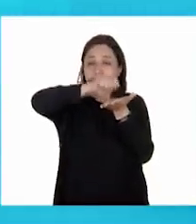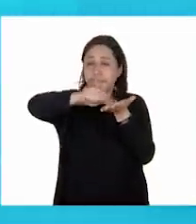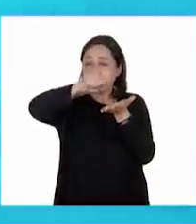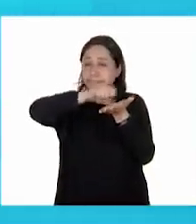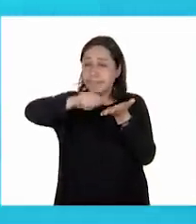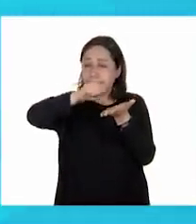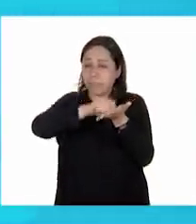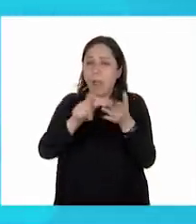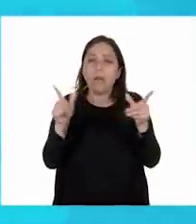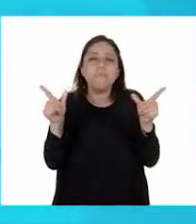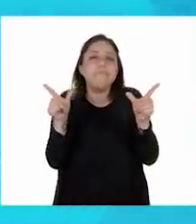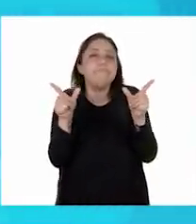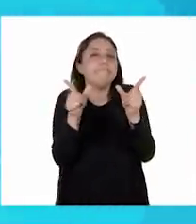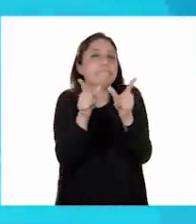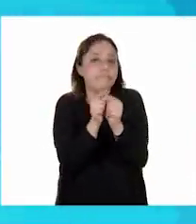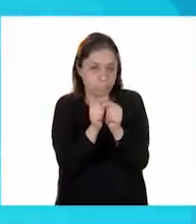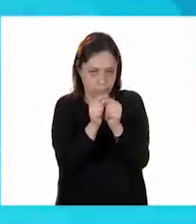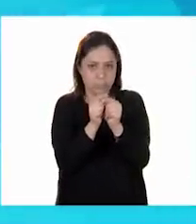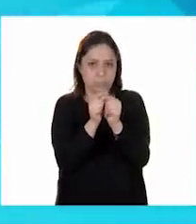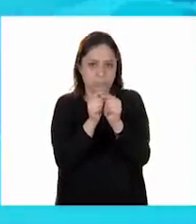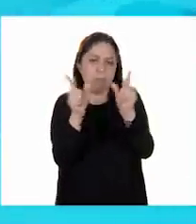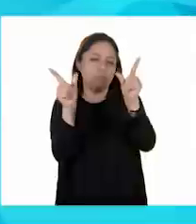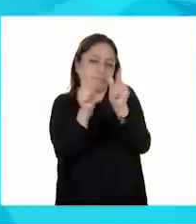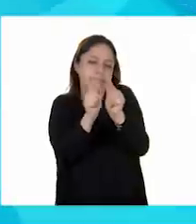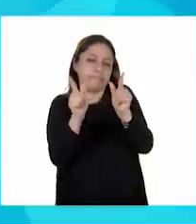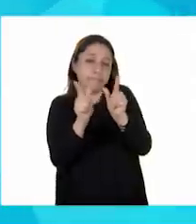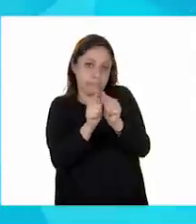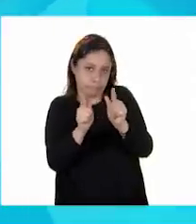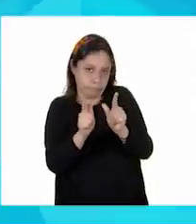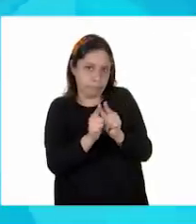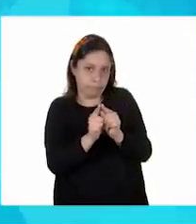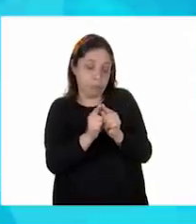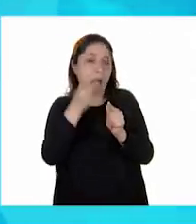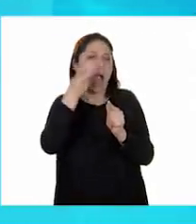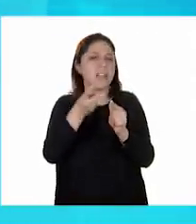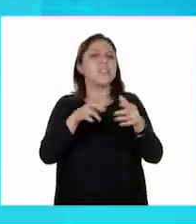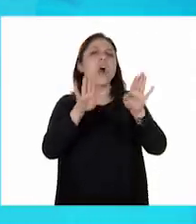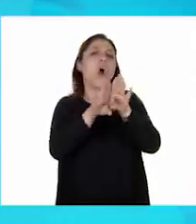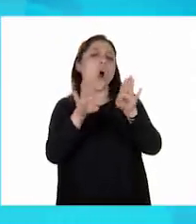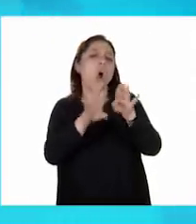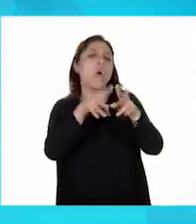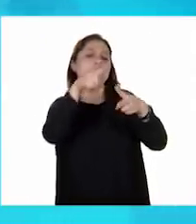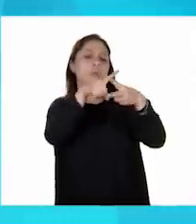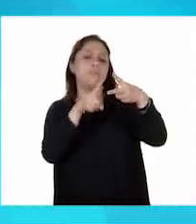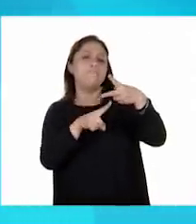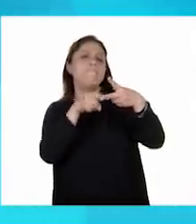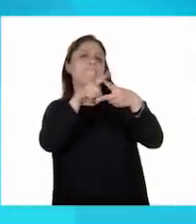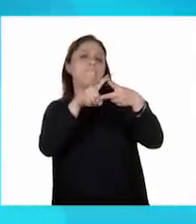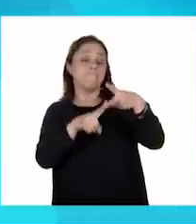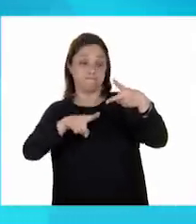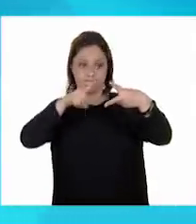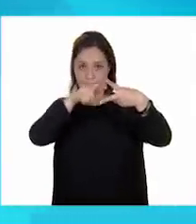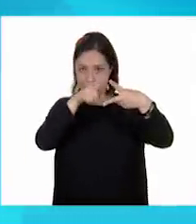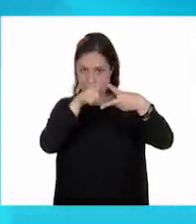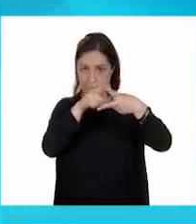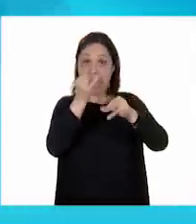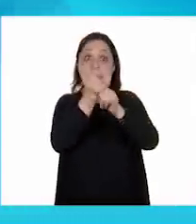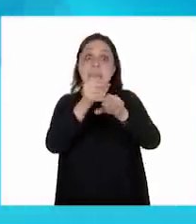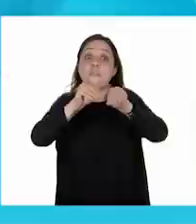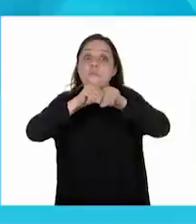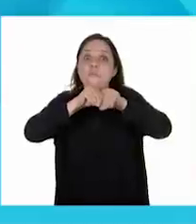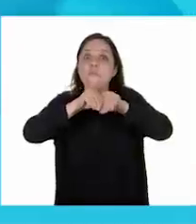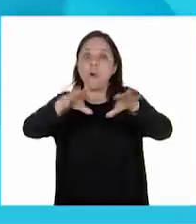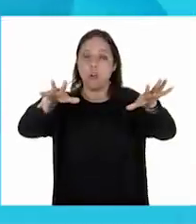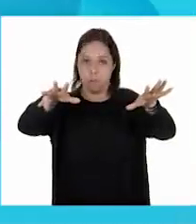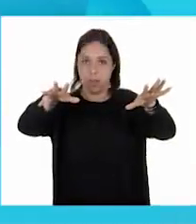Ese texto corto tiene dos características. Una, que como es informativo, tiene que ser